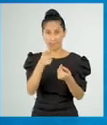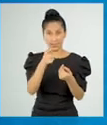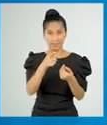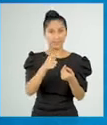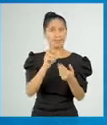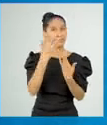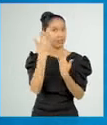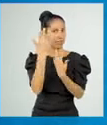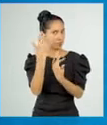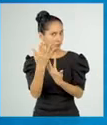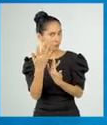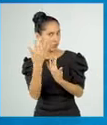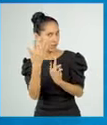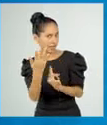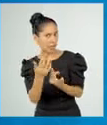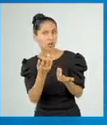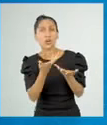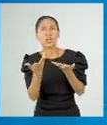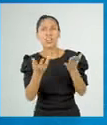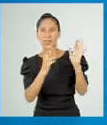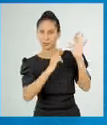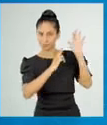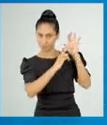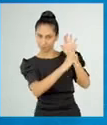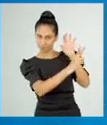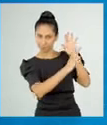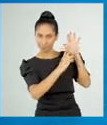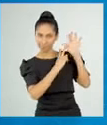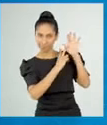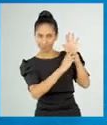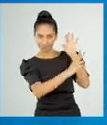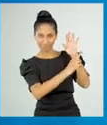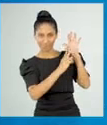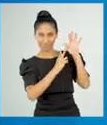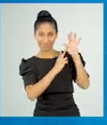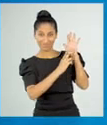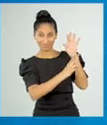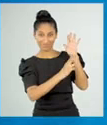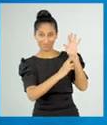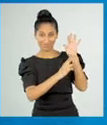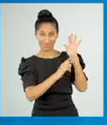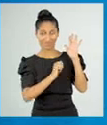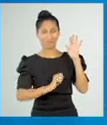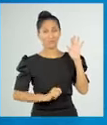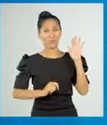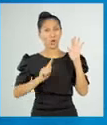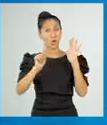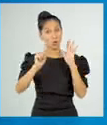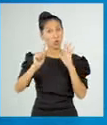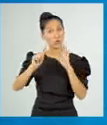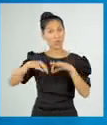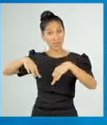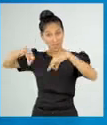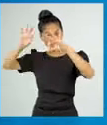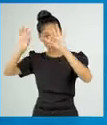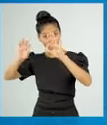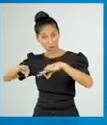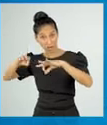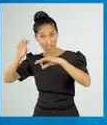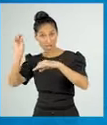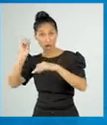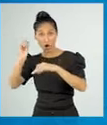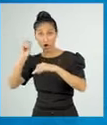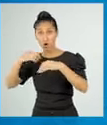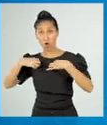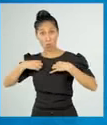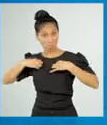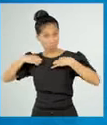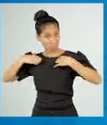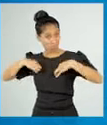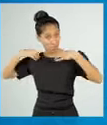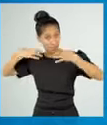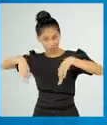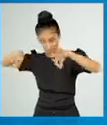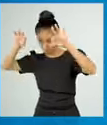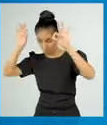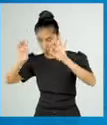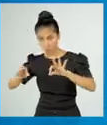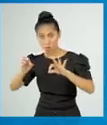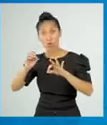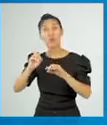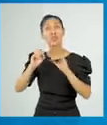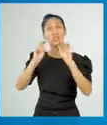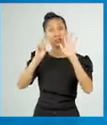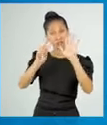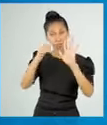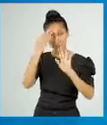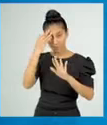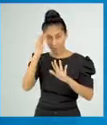curado. Esto se hace envolviéndolo con una toalla o trapo durante siete días y al cabo de los cuales ya estará